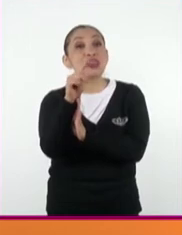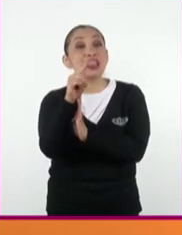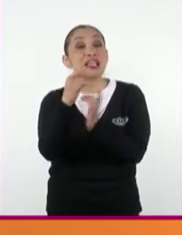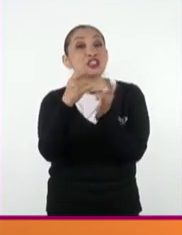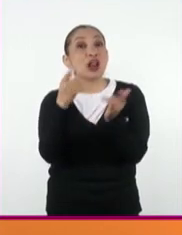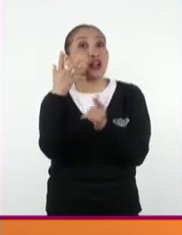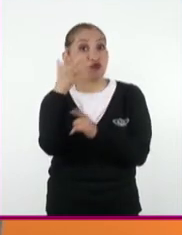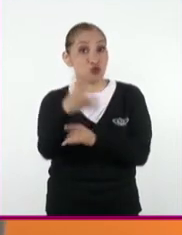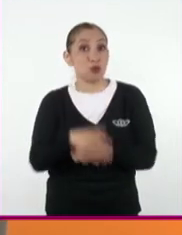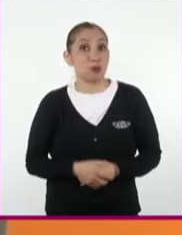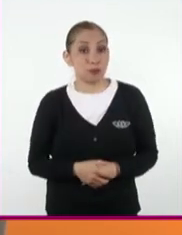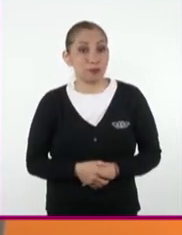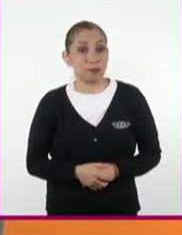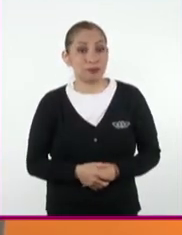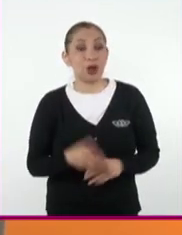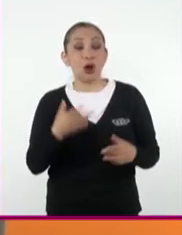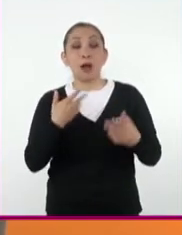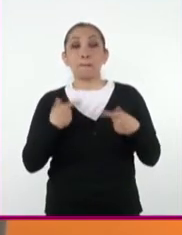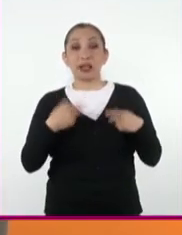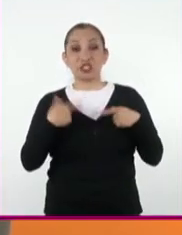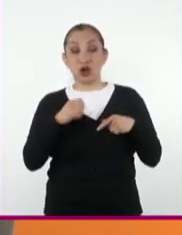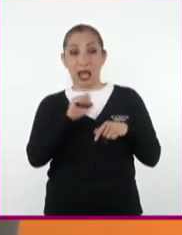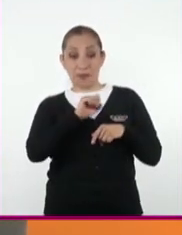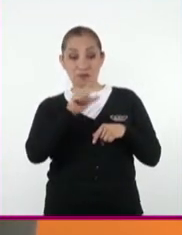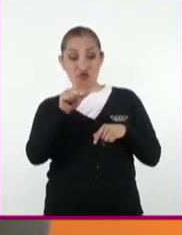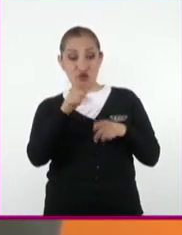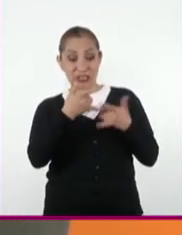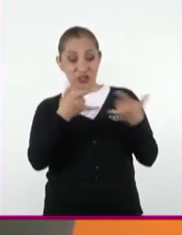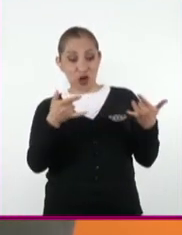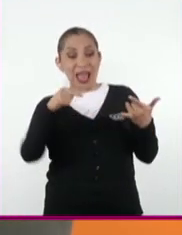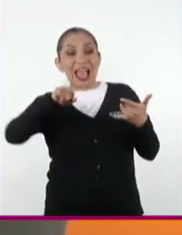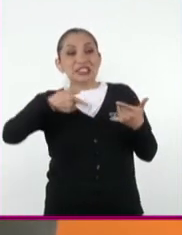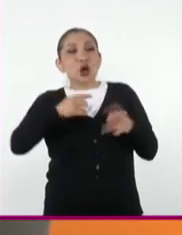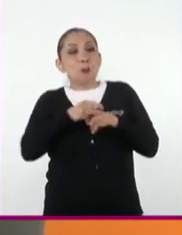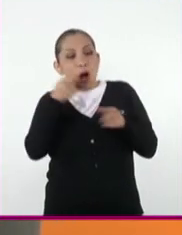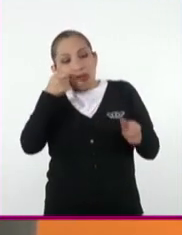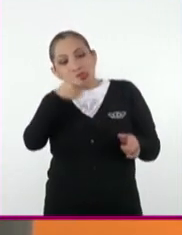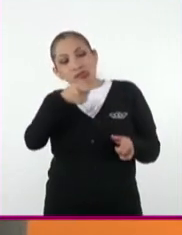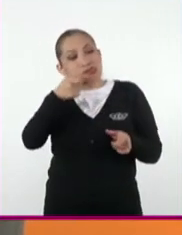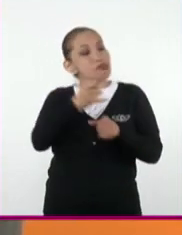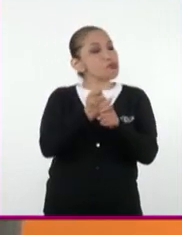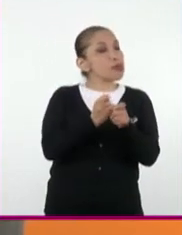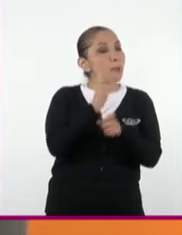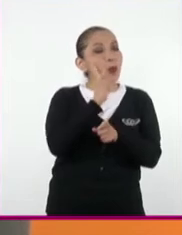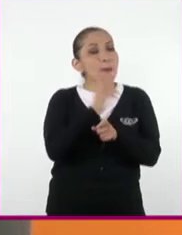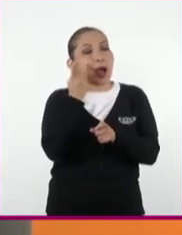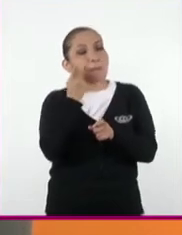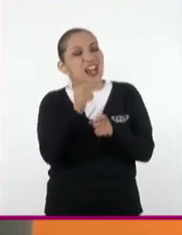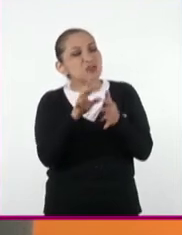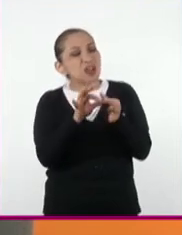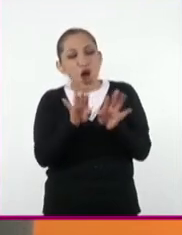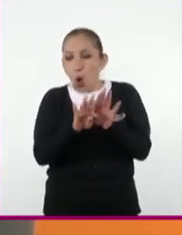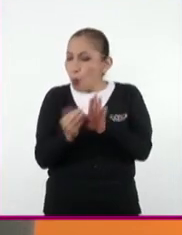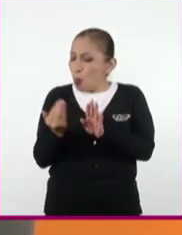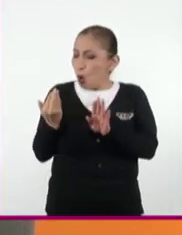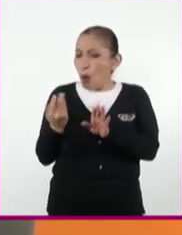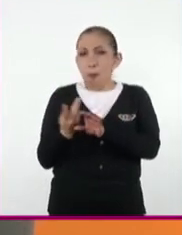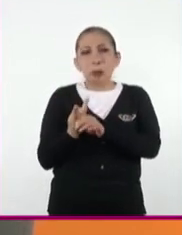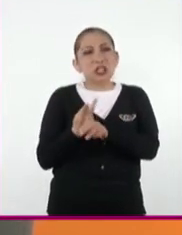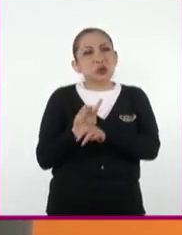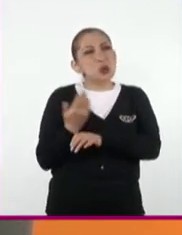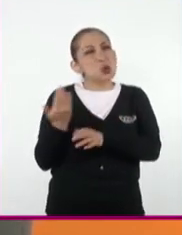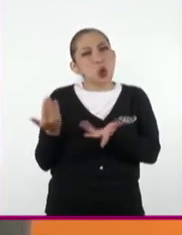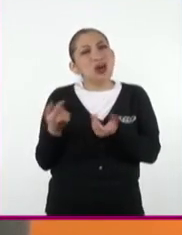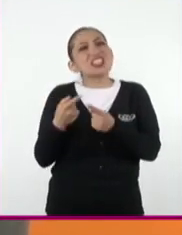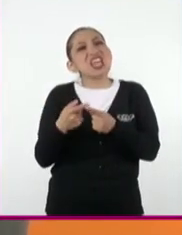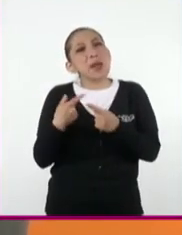histórica. El historiador se convierte en una especie de detective que busca pruebas para explicar cómo sucedieron los hechos,